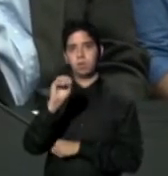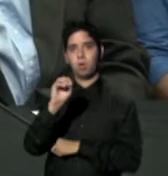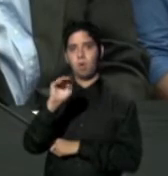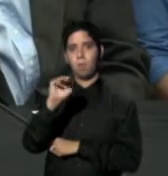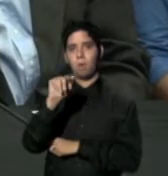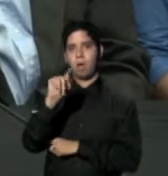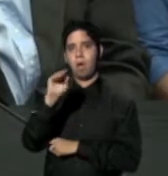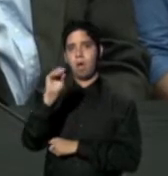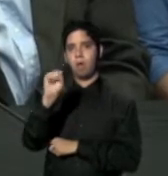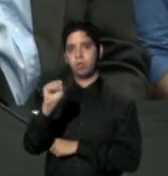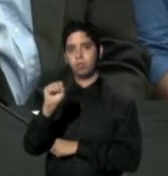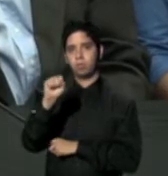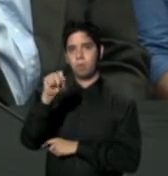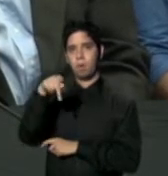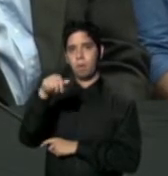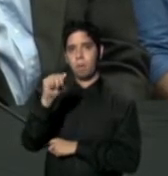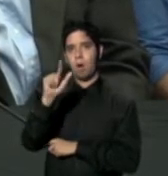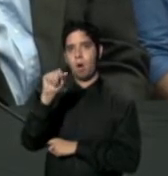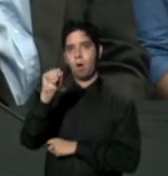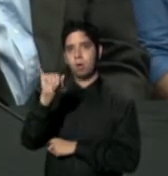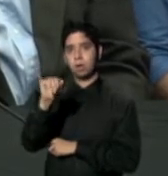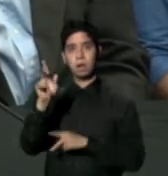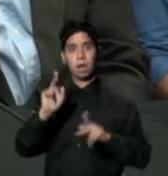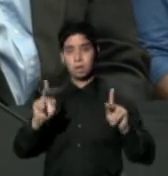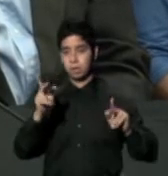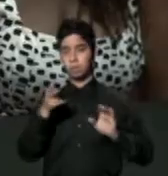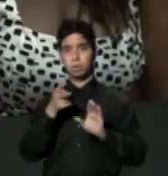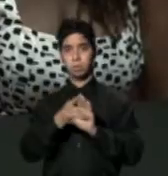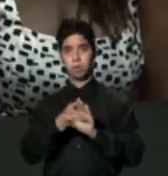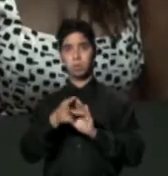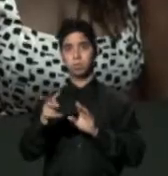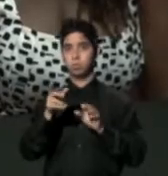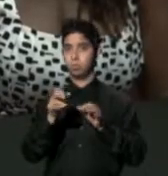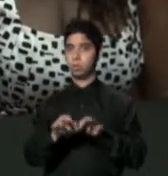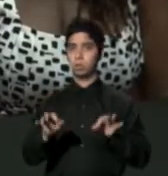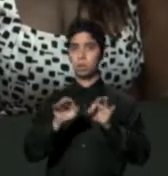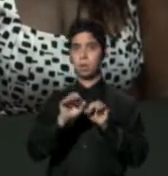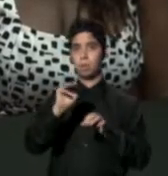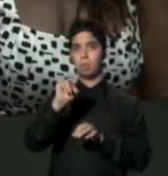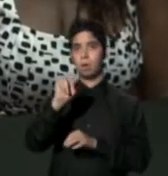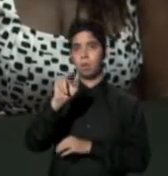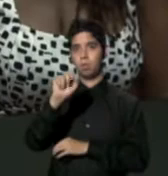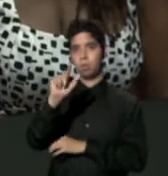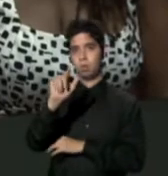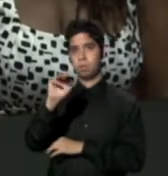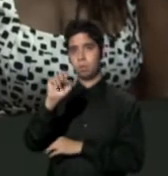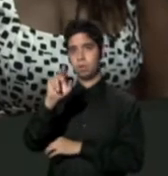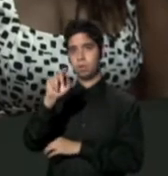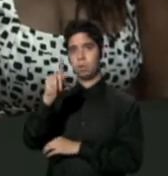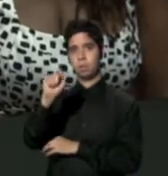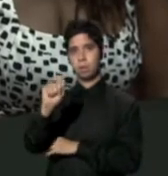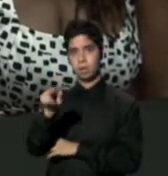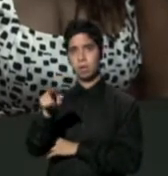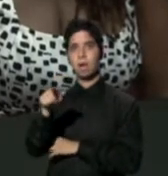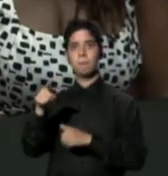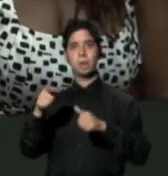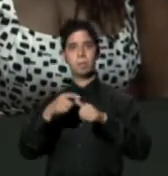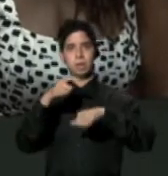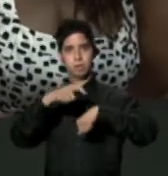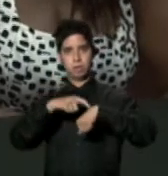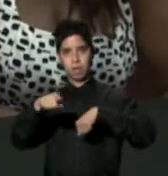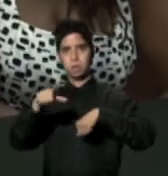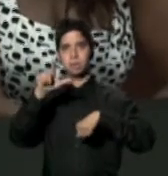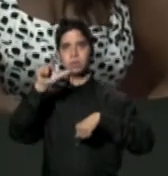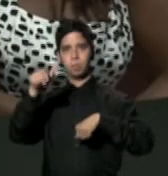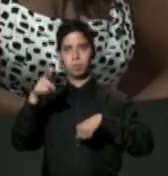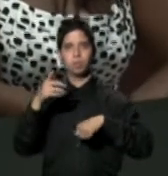Entre los talentos que participarán se destaca la estrella Lin Manuel Miranda Quien visitará la isla por primera vez luego del éxito